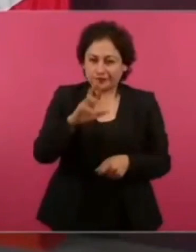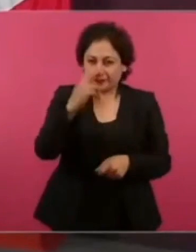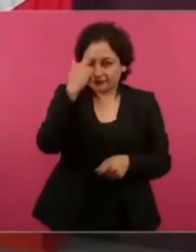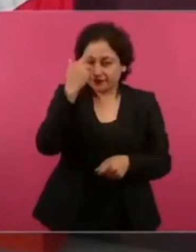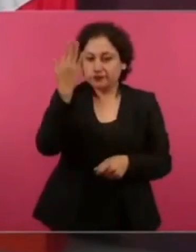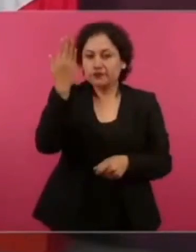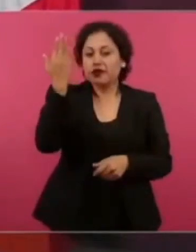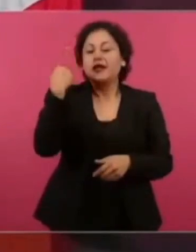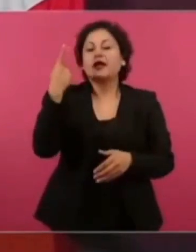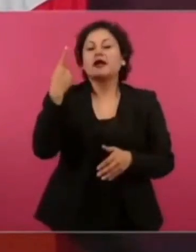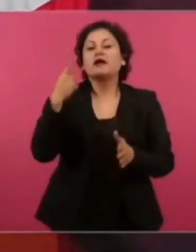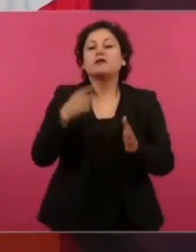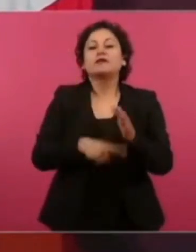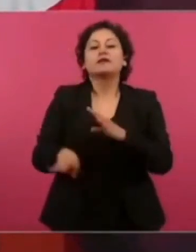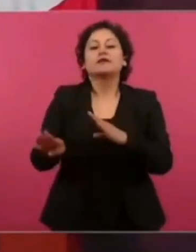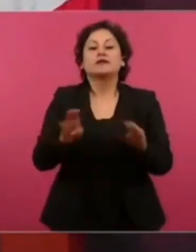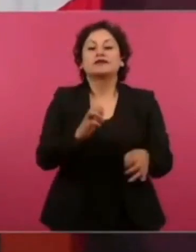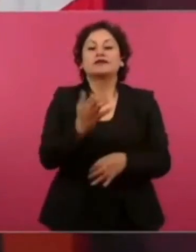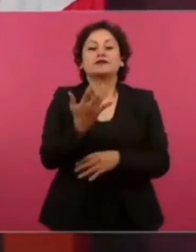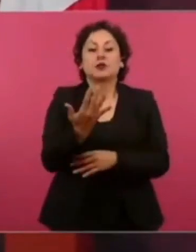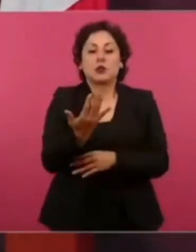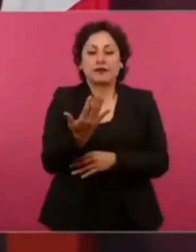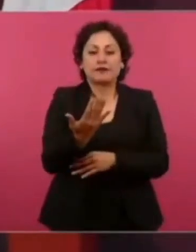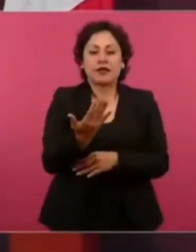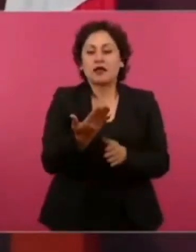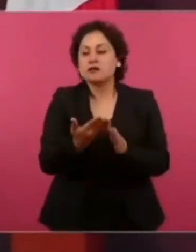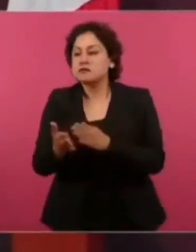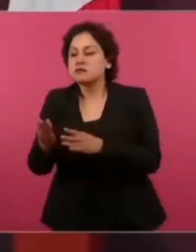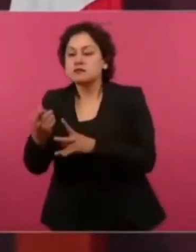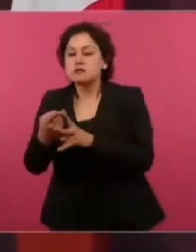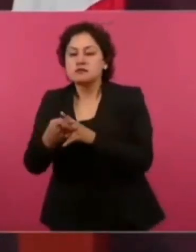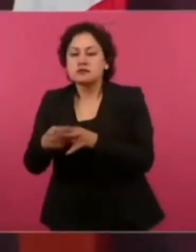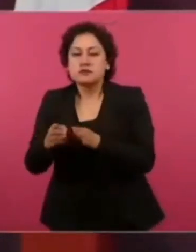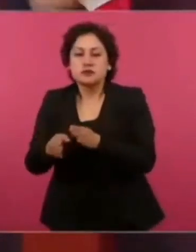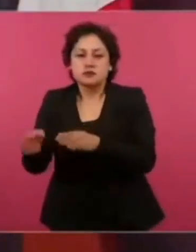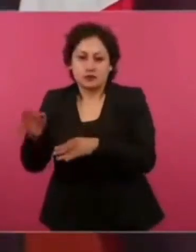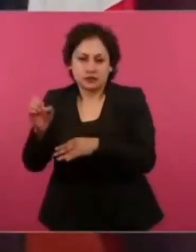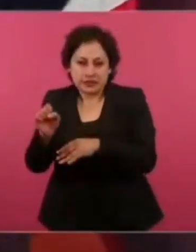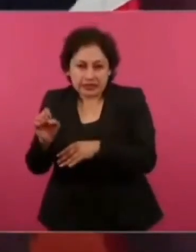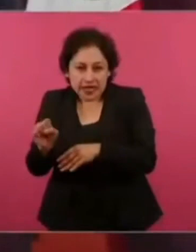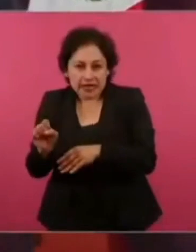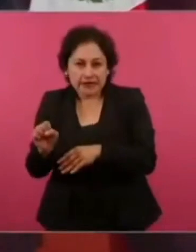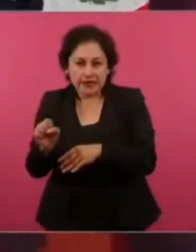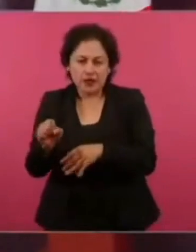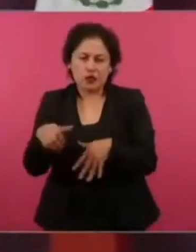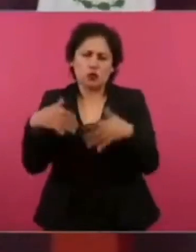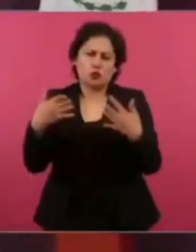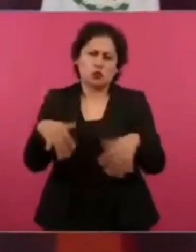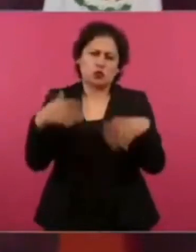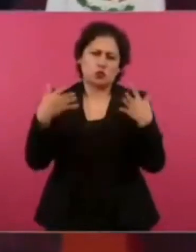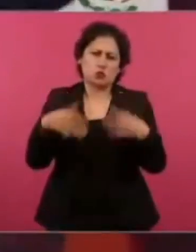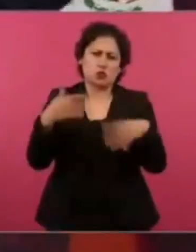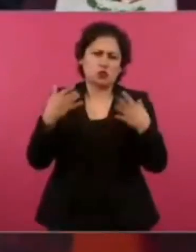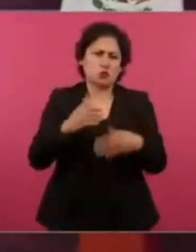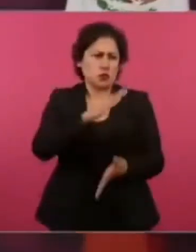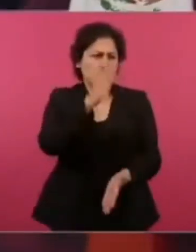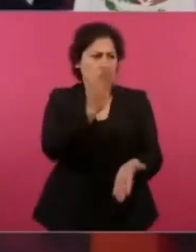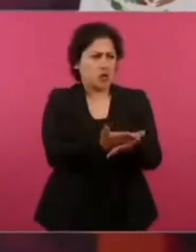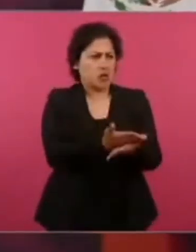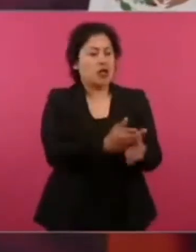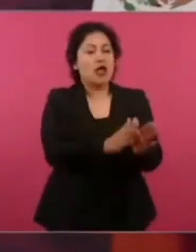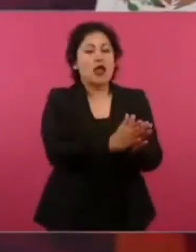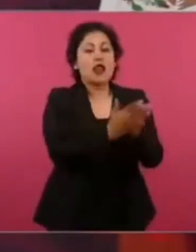50 y de los principios de los 60 del siglo pasado. Habían manifestaciones y también estados